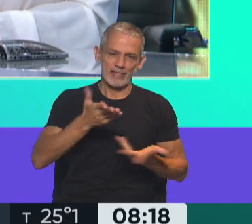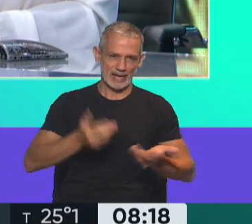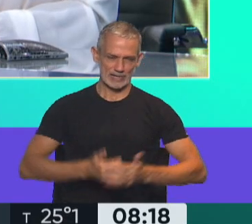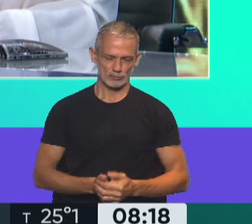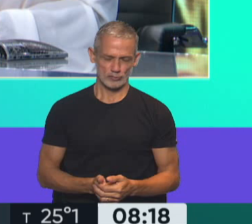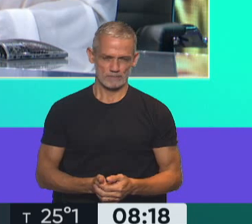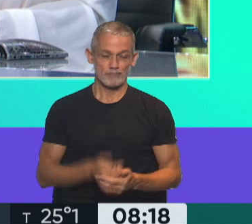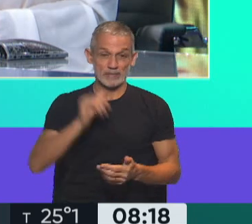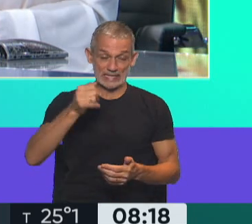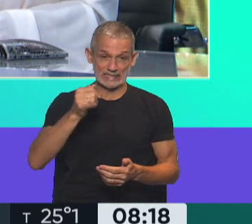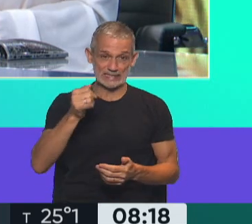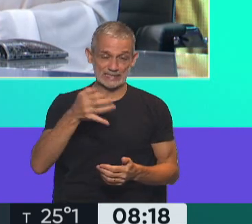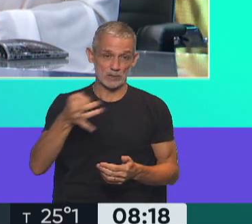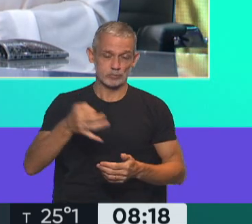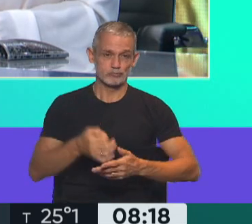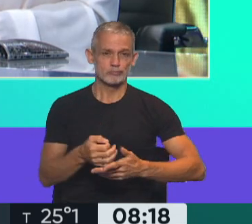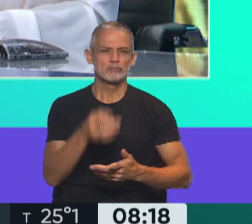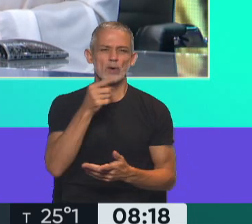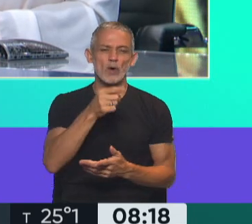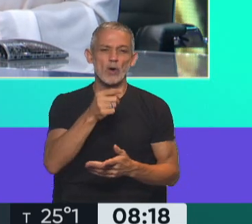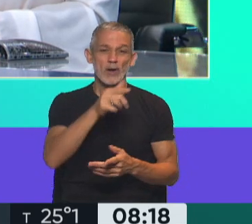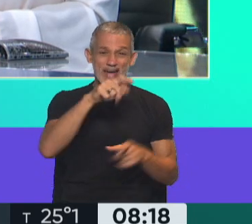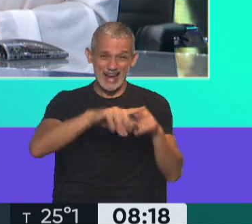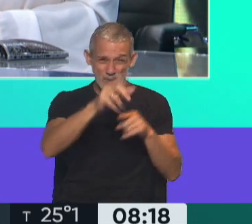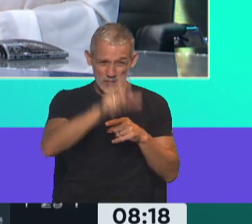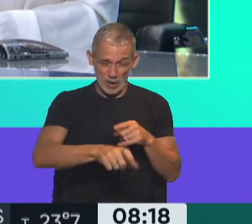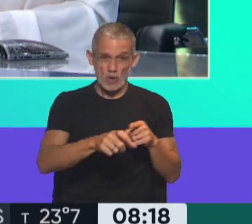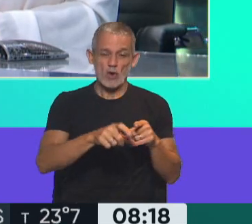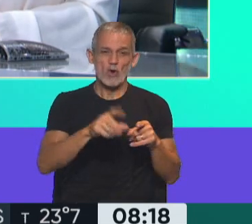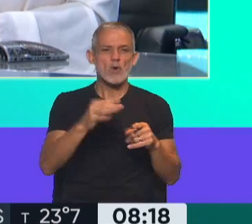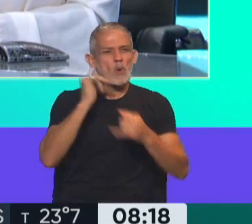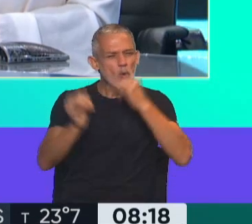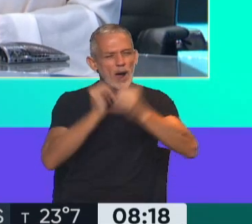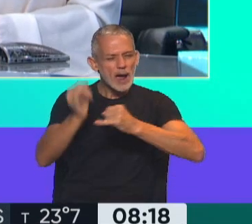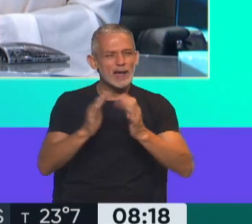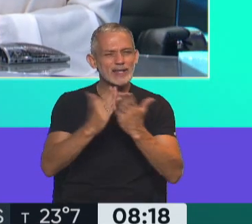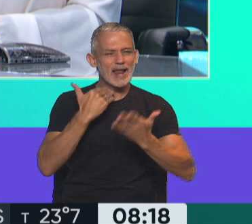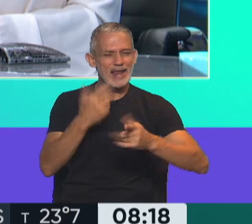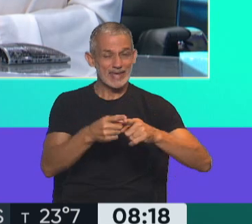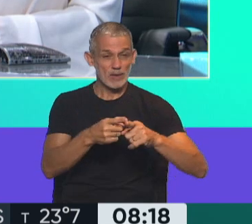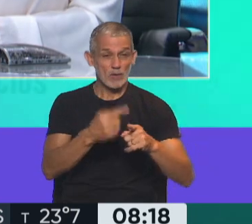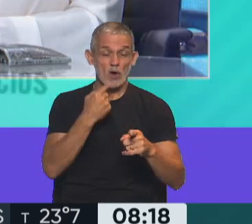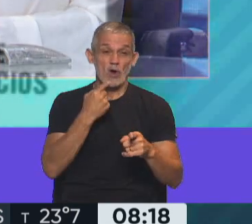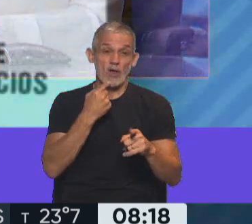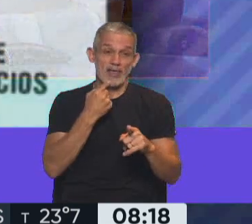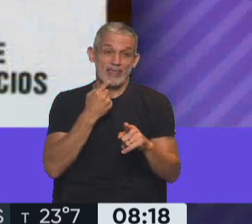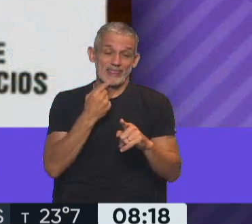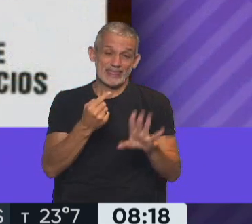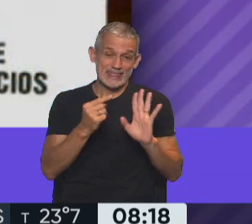Sí, lo que él cuenta en el libro es que al principio el